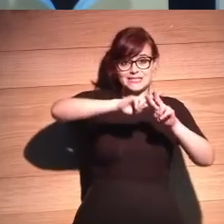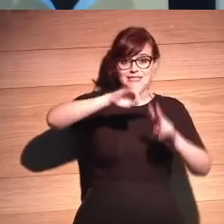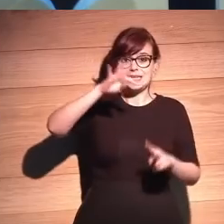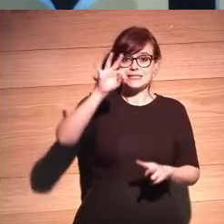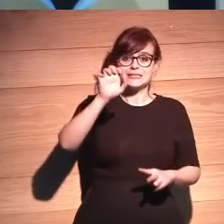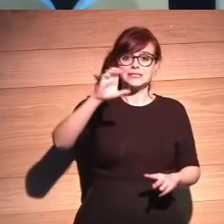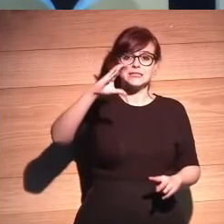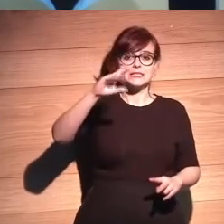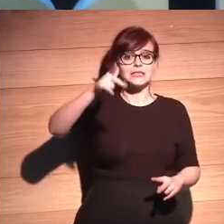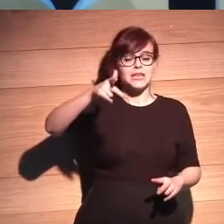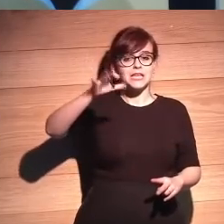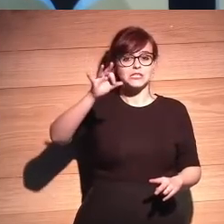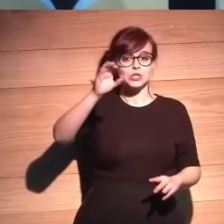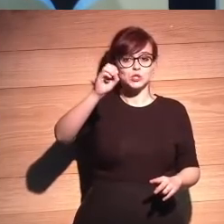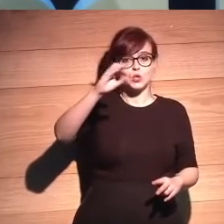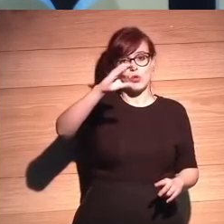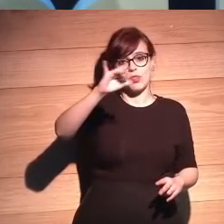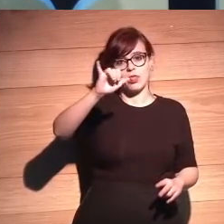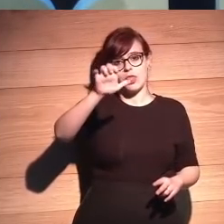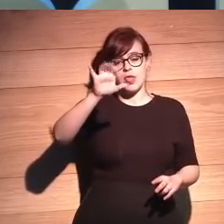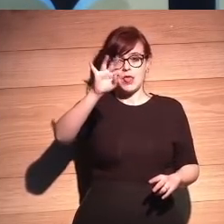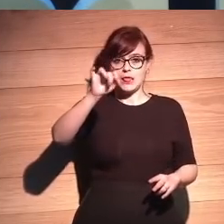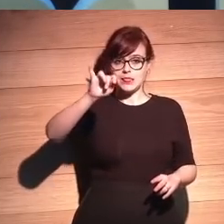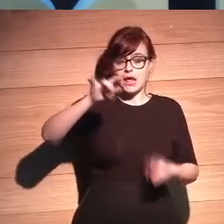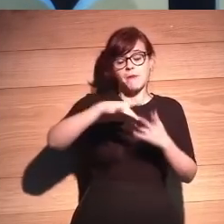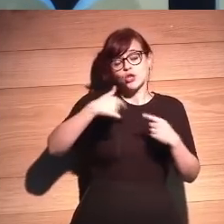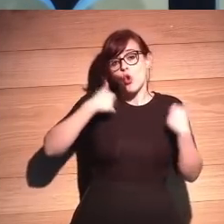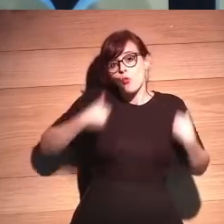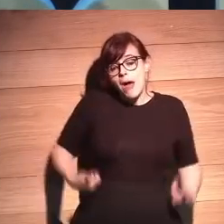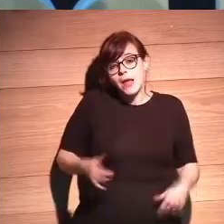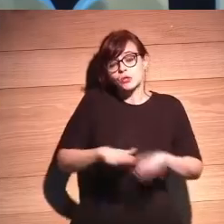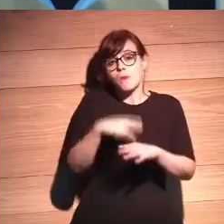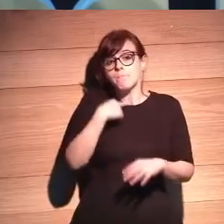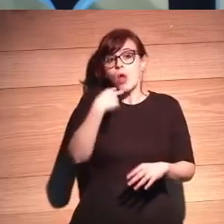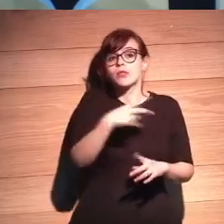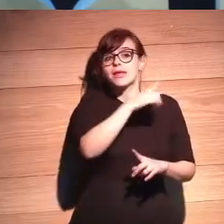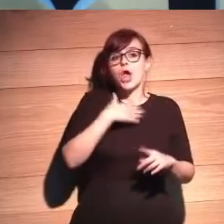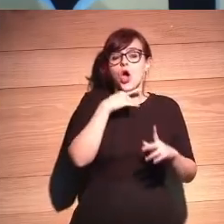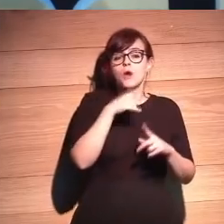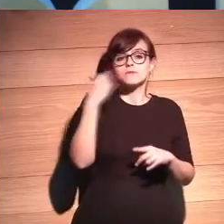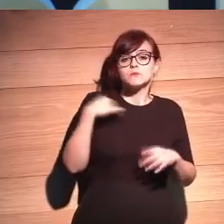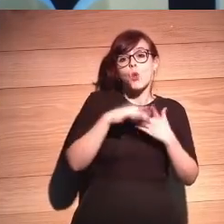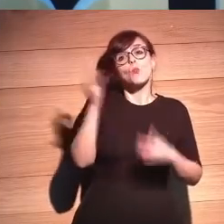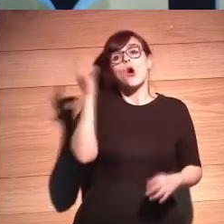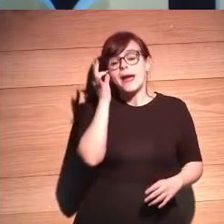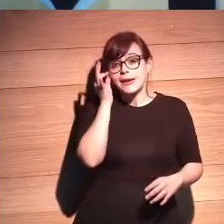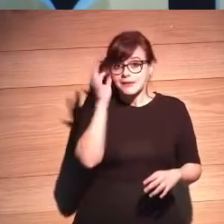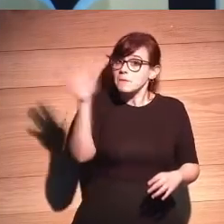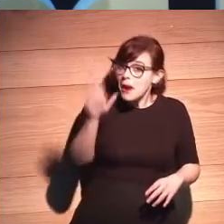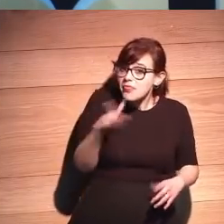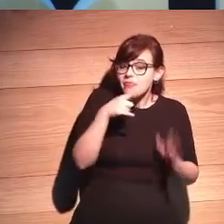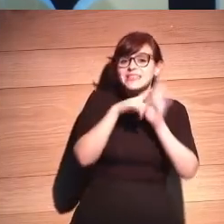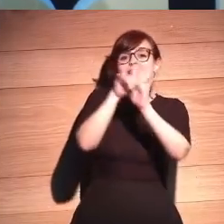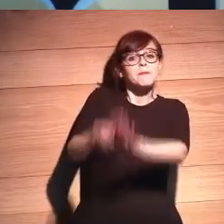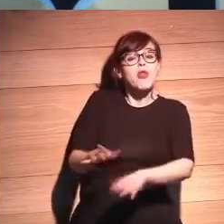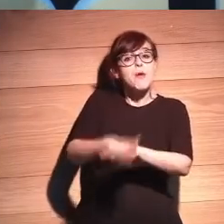Tech Society. Y yo, como soy humana y tengo un sesgo, le quiero dar la palabra, primero, José Ignacio, a una mujer. ¿Qué te parece la